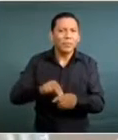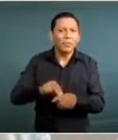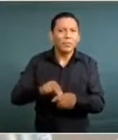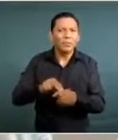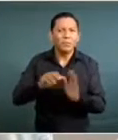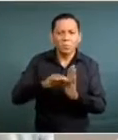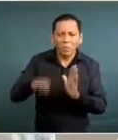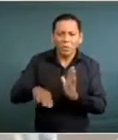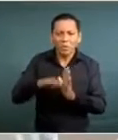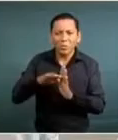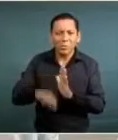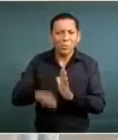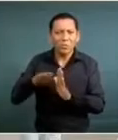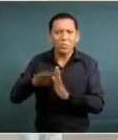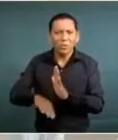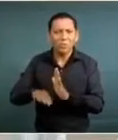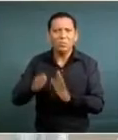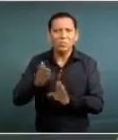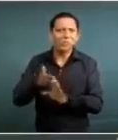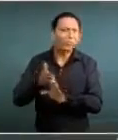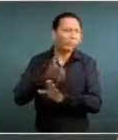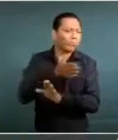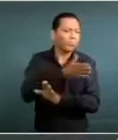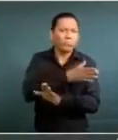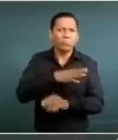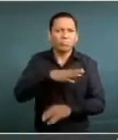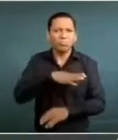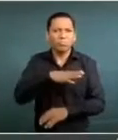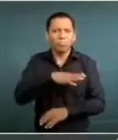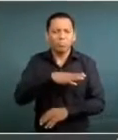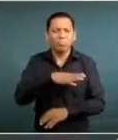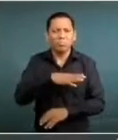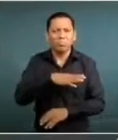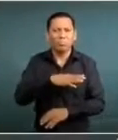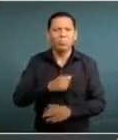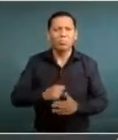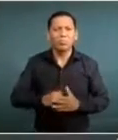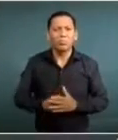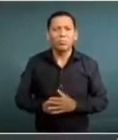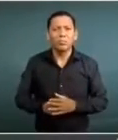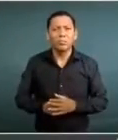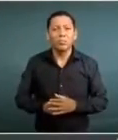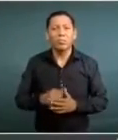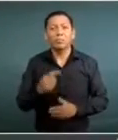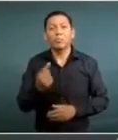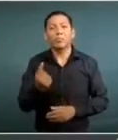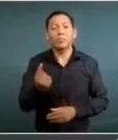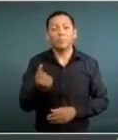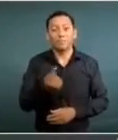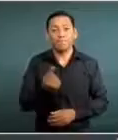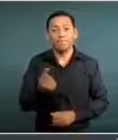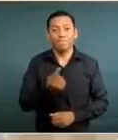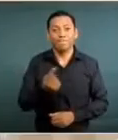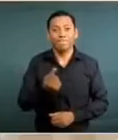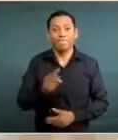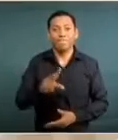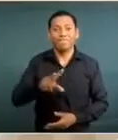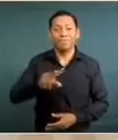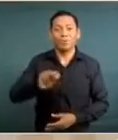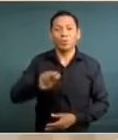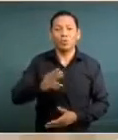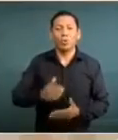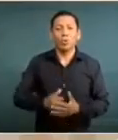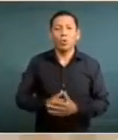que se habían presentado con anterioridad y que no se